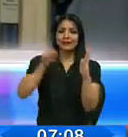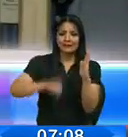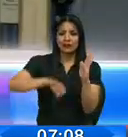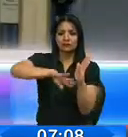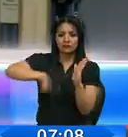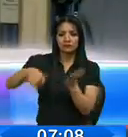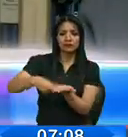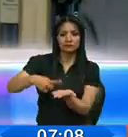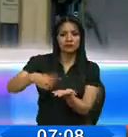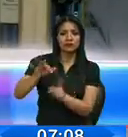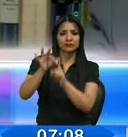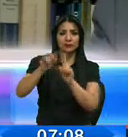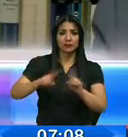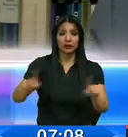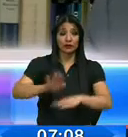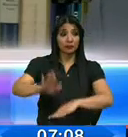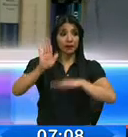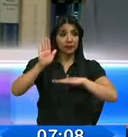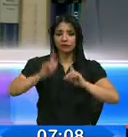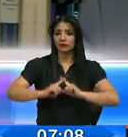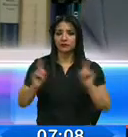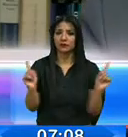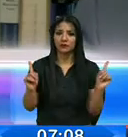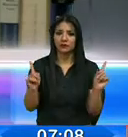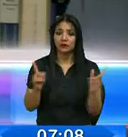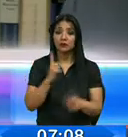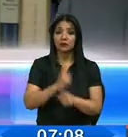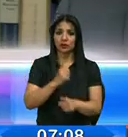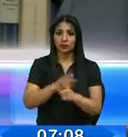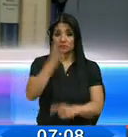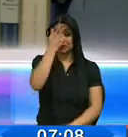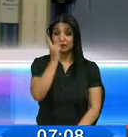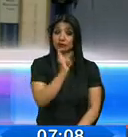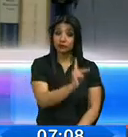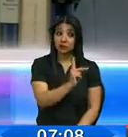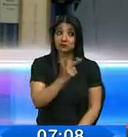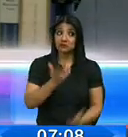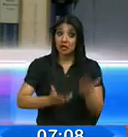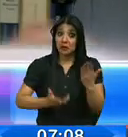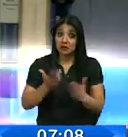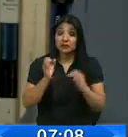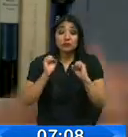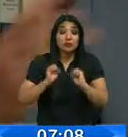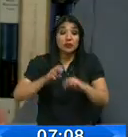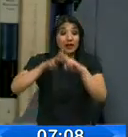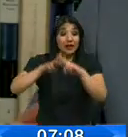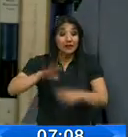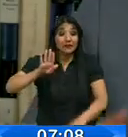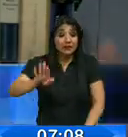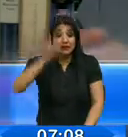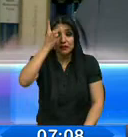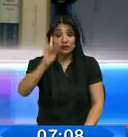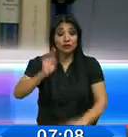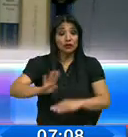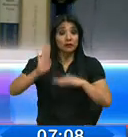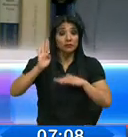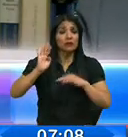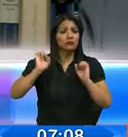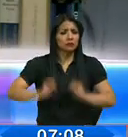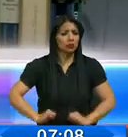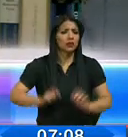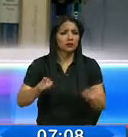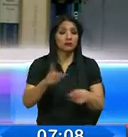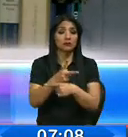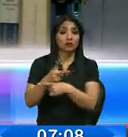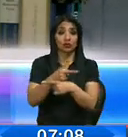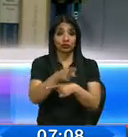nombrar. Entonces, yo he sostenido que como el dictamen deja abierta esa posibilidad, sí hay una alternativa de que